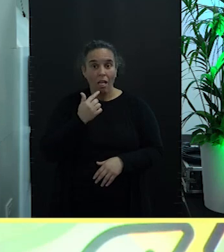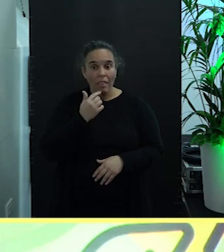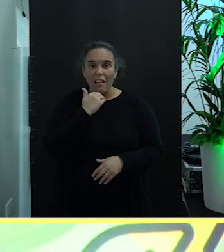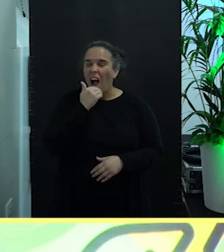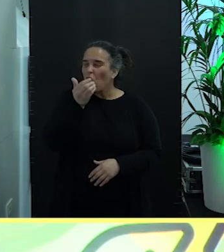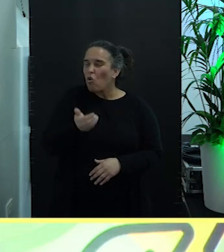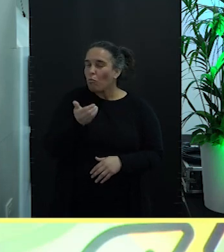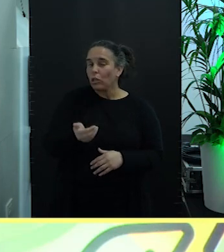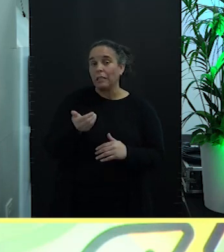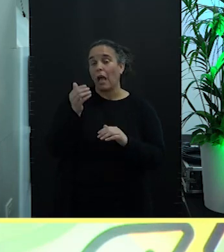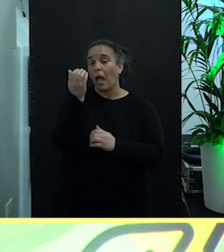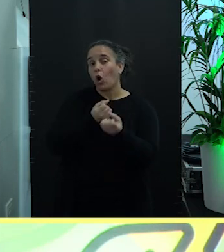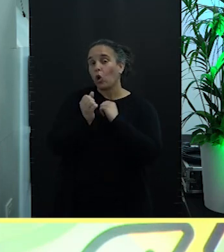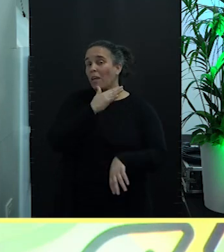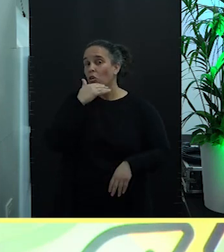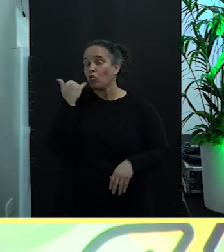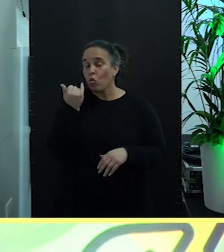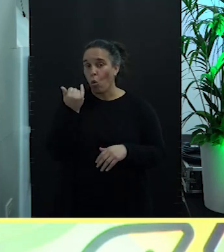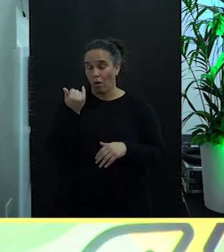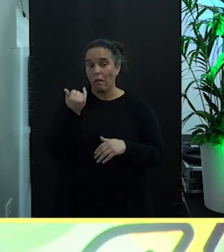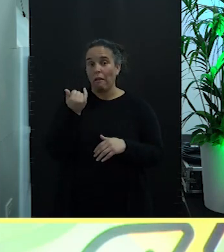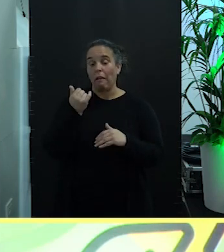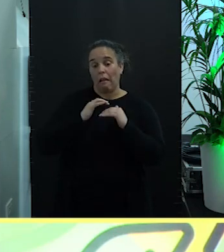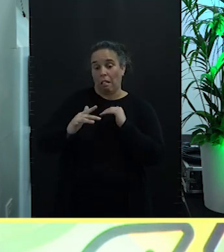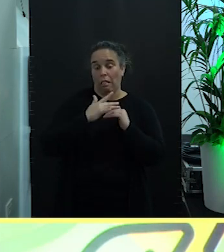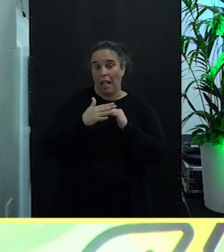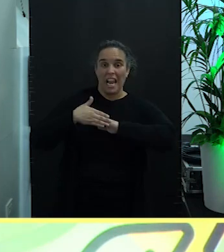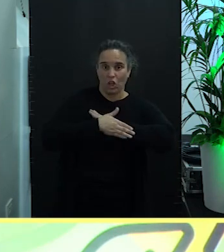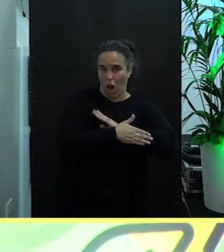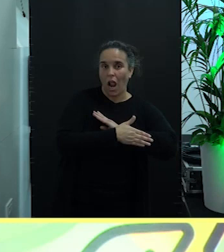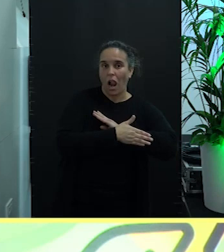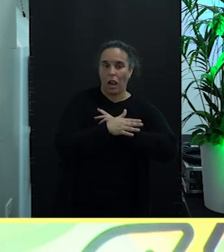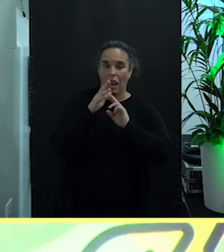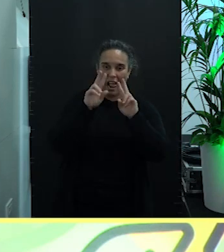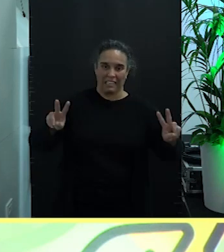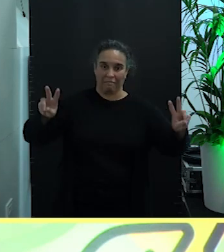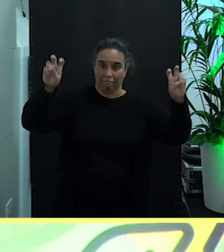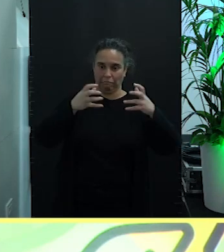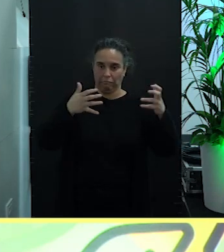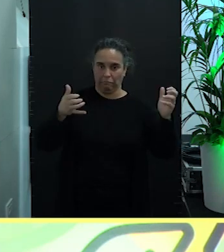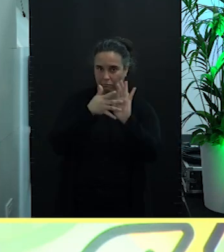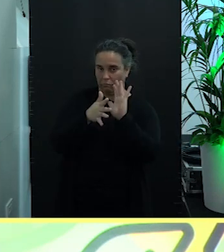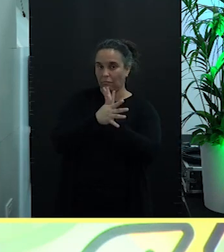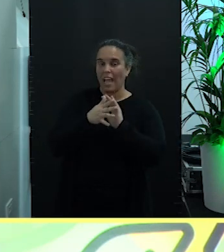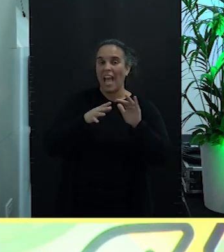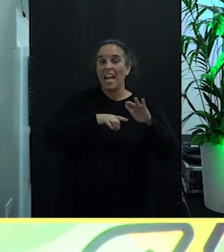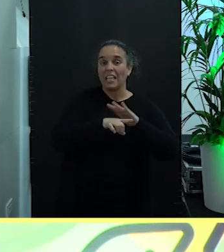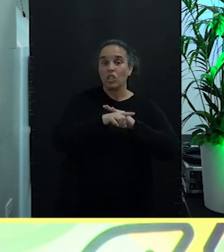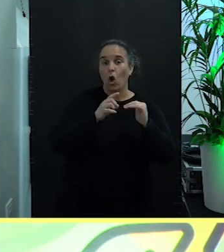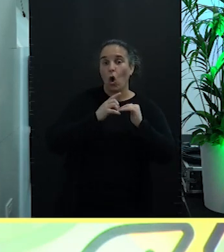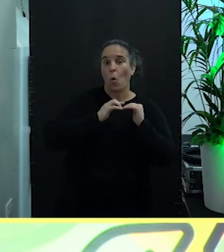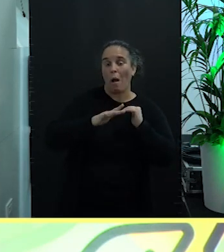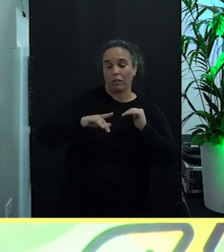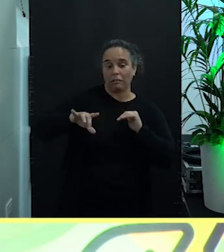en materia de ordenación del litoral, les leo, abro comillas, textualmente, está la gestión del dominio público